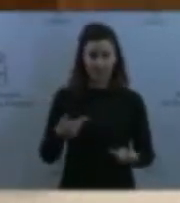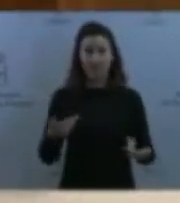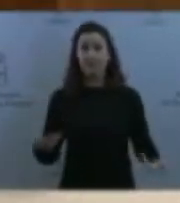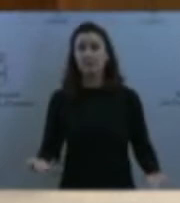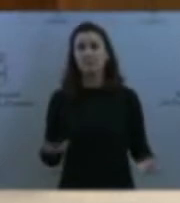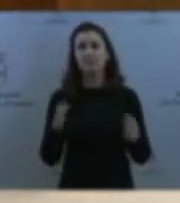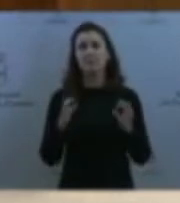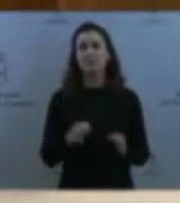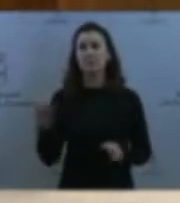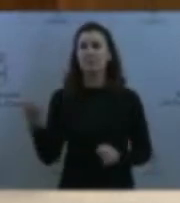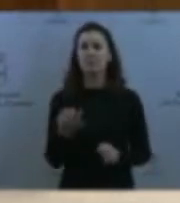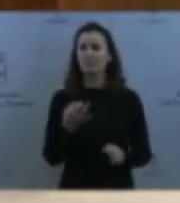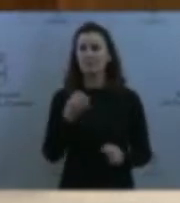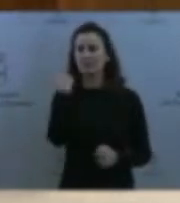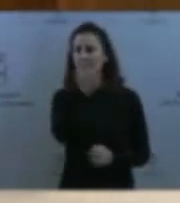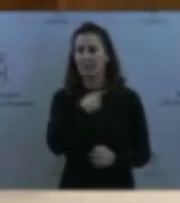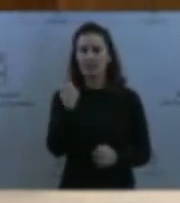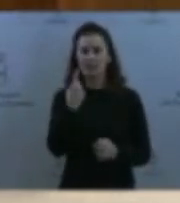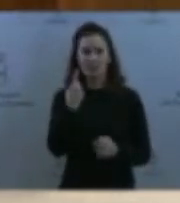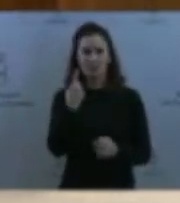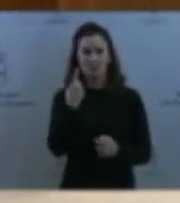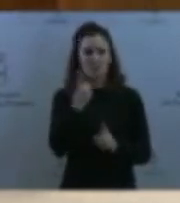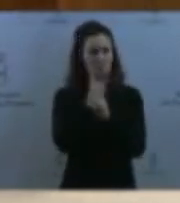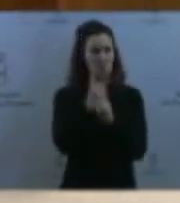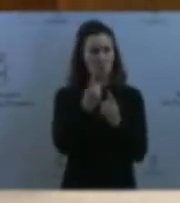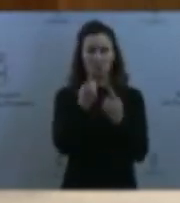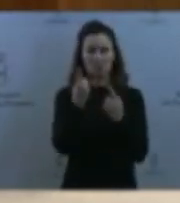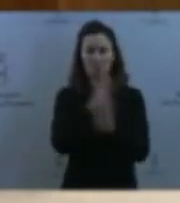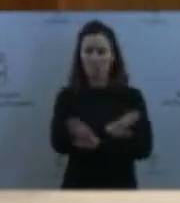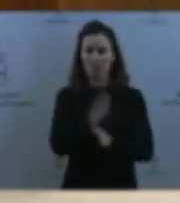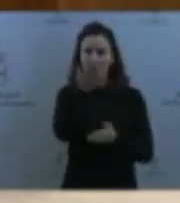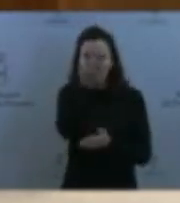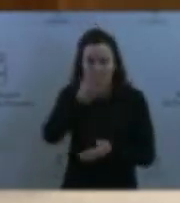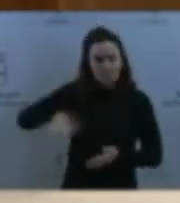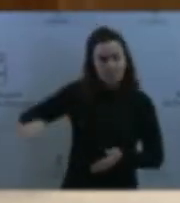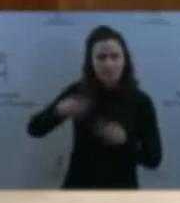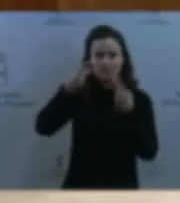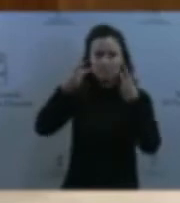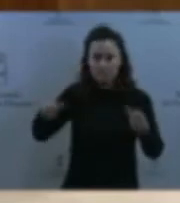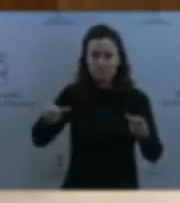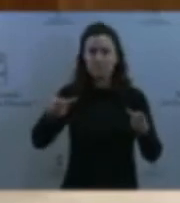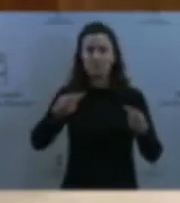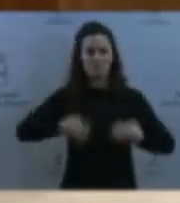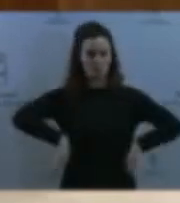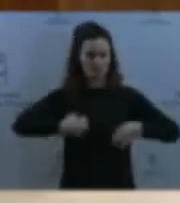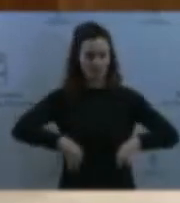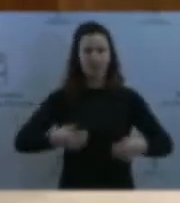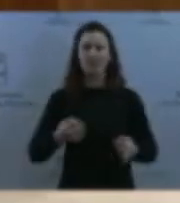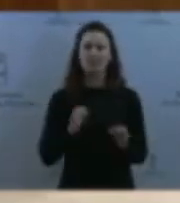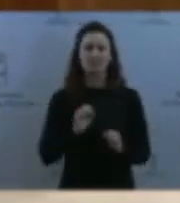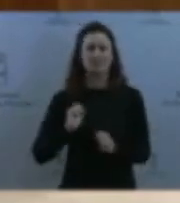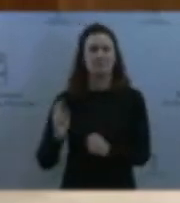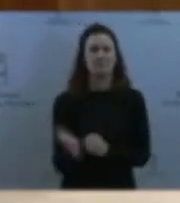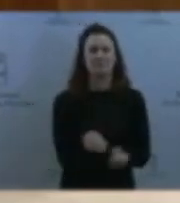eso lo compartimos. Los movimientos migratorios de estos menores se realizan por múltiples causas y son previsibles los repuntes.